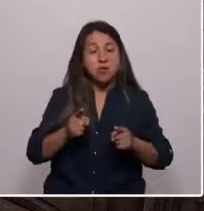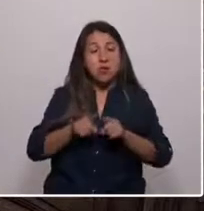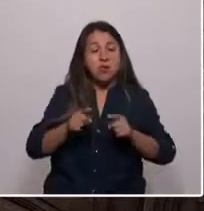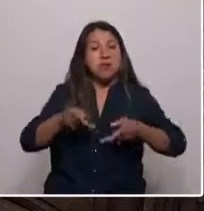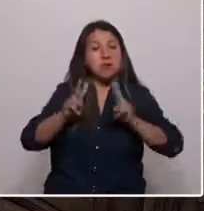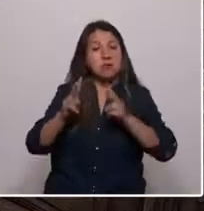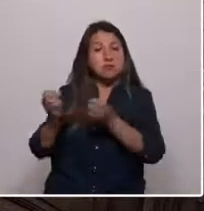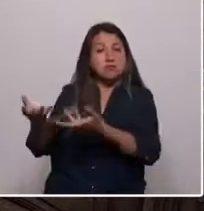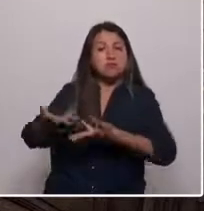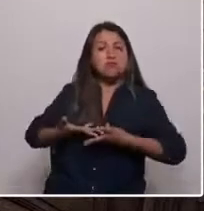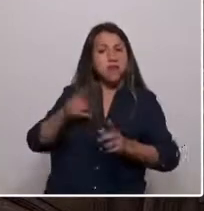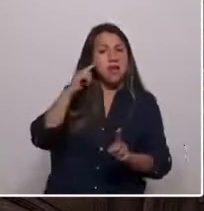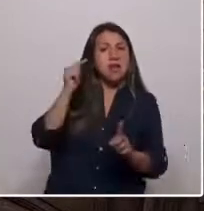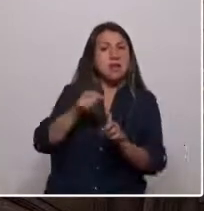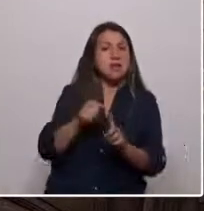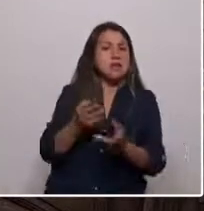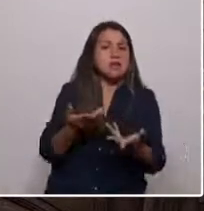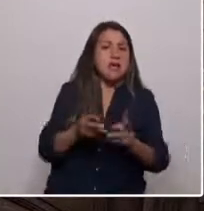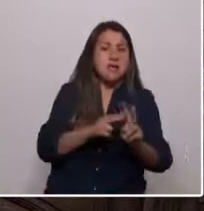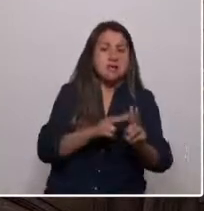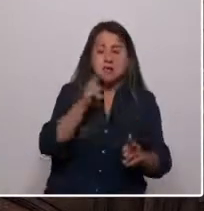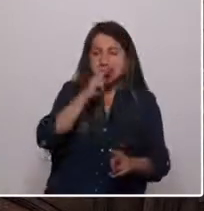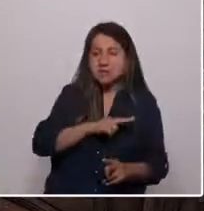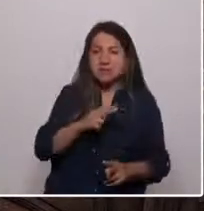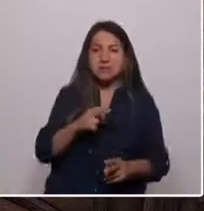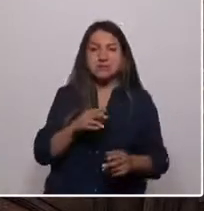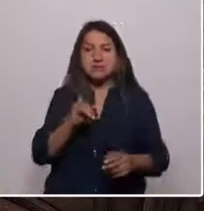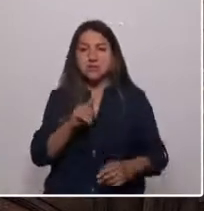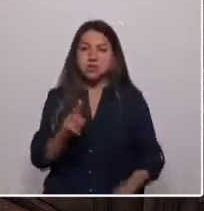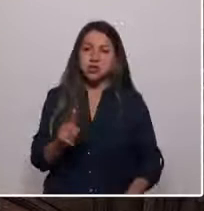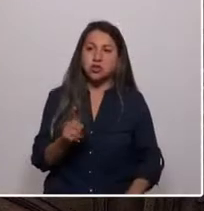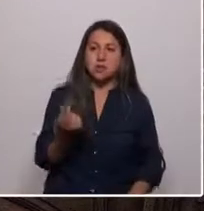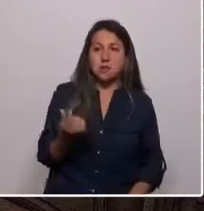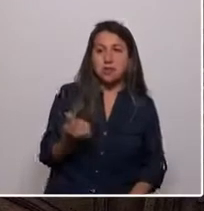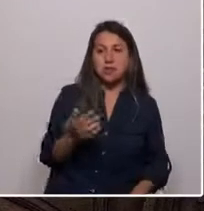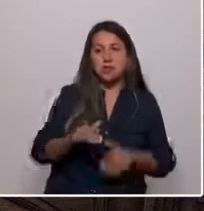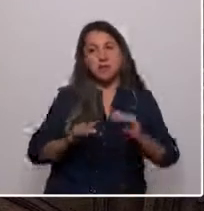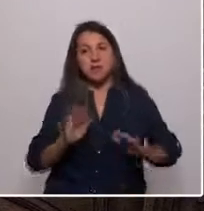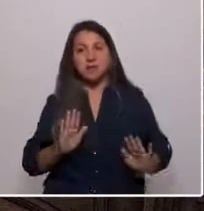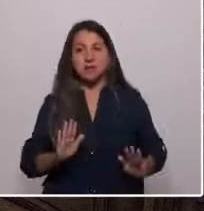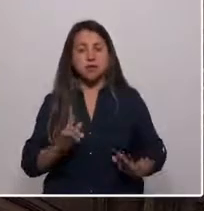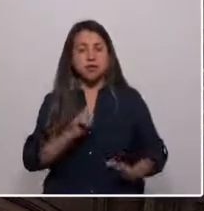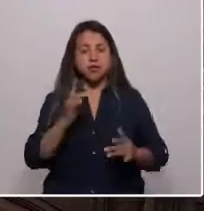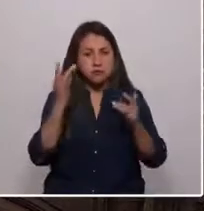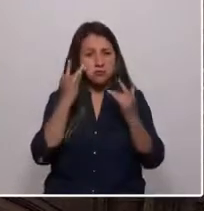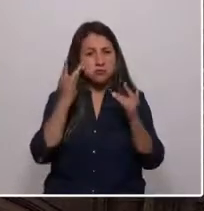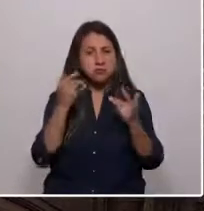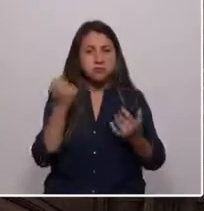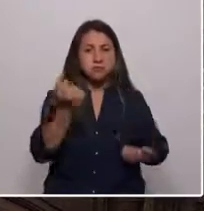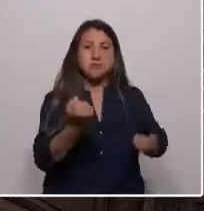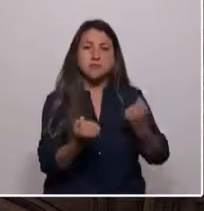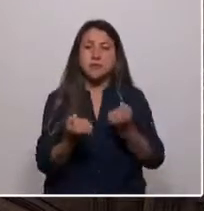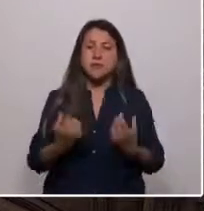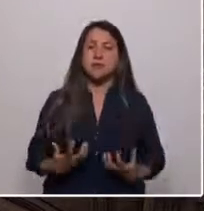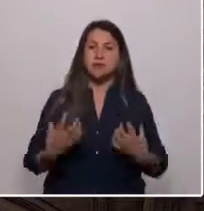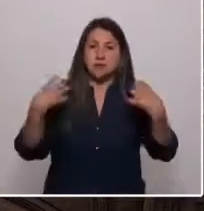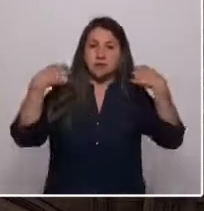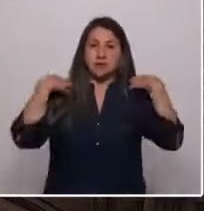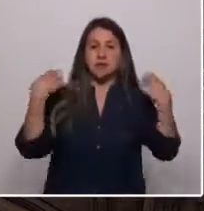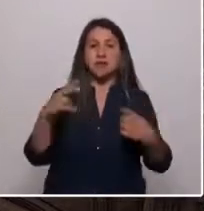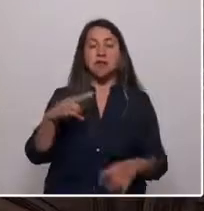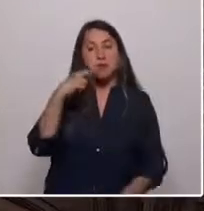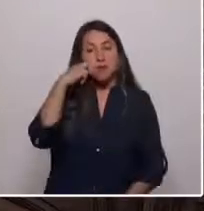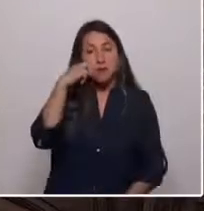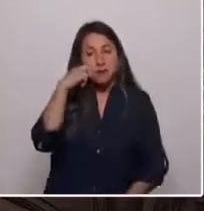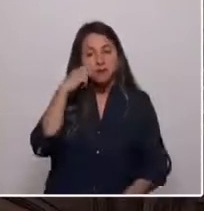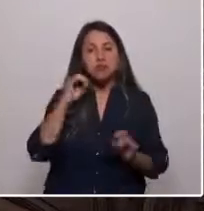nuestro destino, sin condiciones económicas, solo de este modo y en armonía, sabiduría, solidaridad y responsabilidad de la humanidad con la